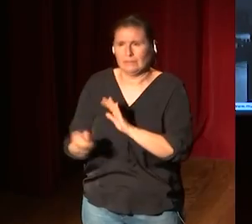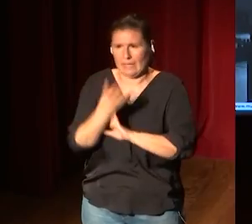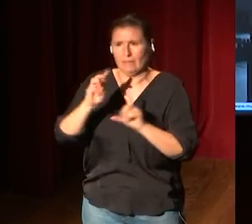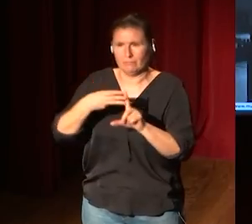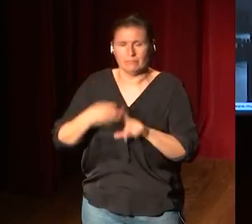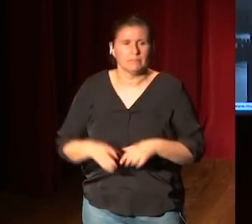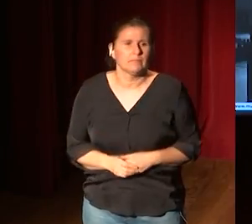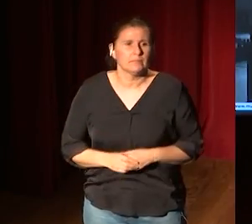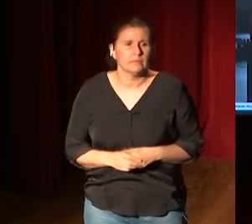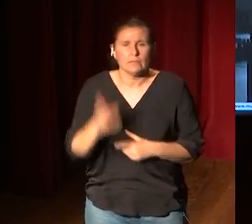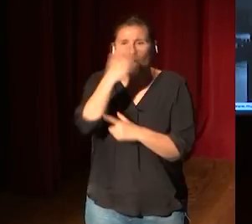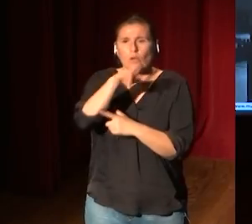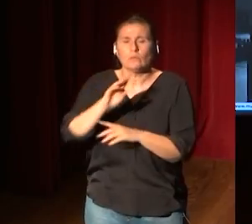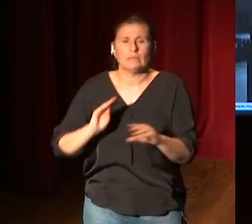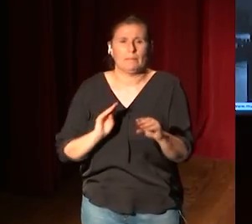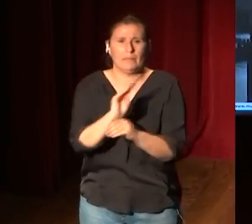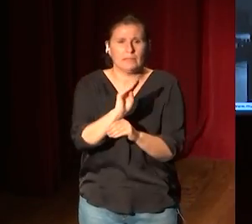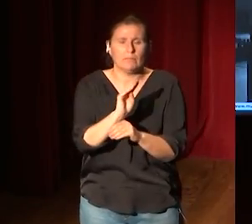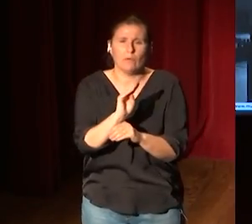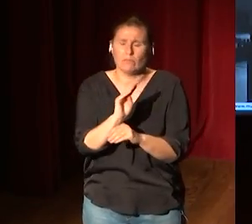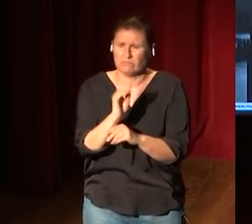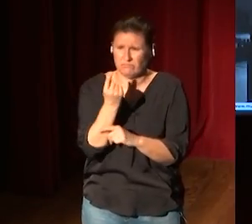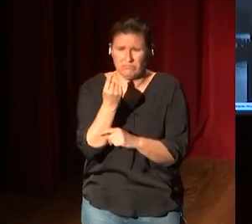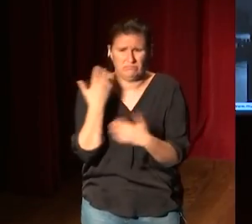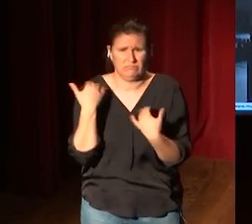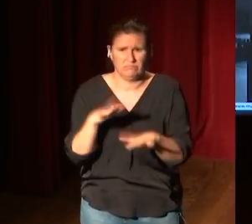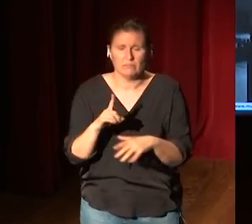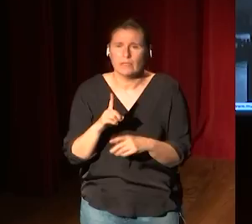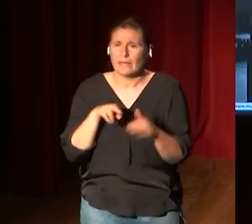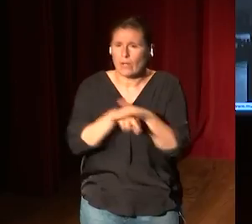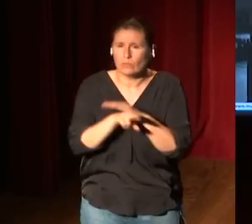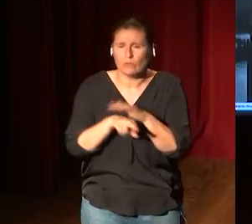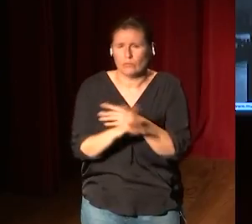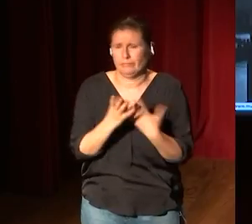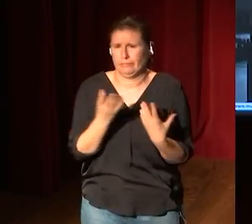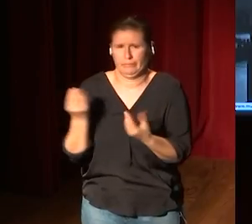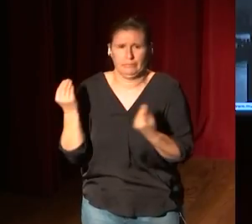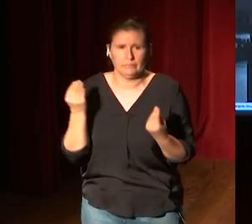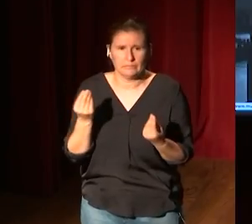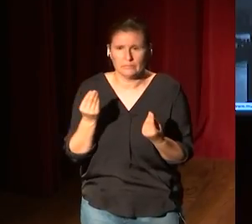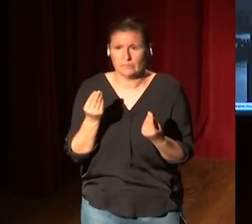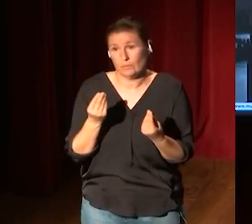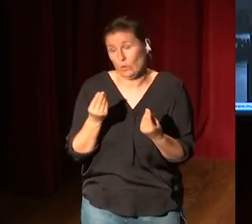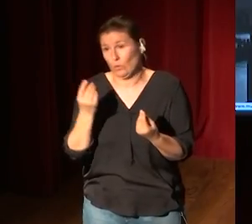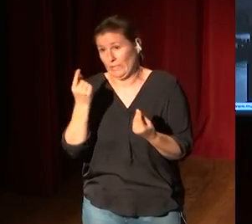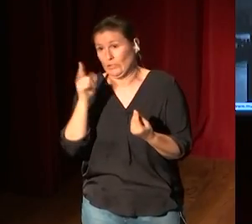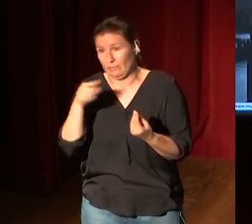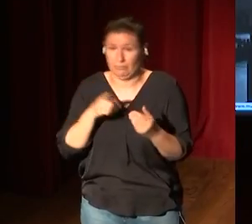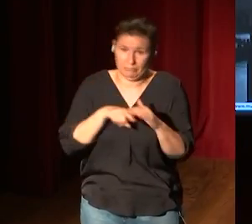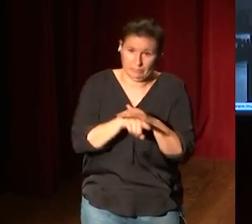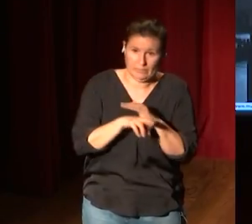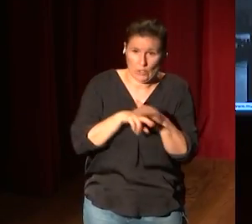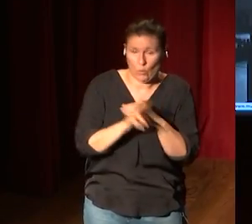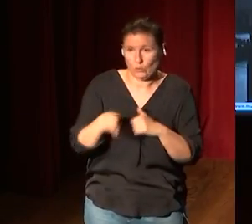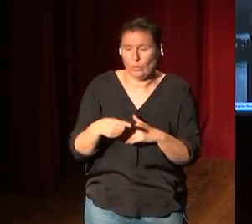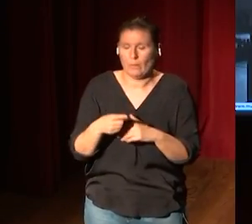los museos invertimos mucho dinero y muchos recursos evidentemente el dinero es un recurso en hacer